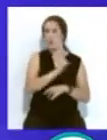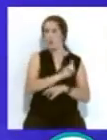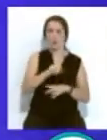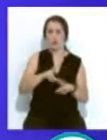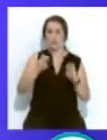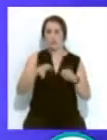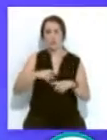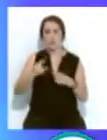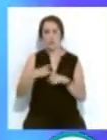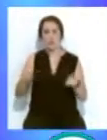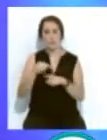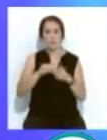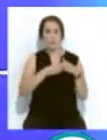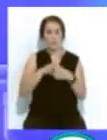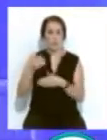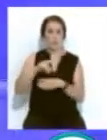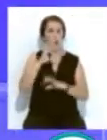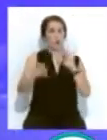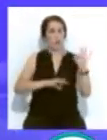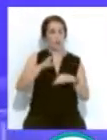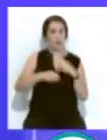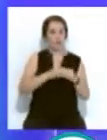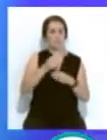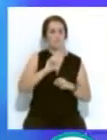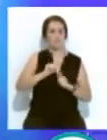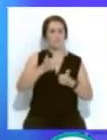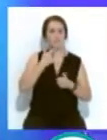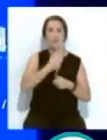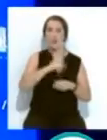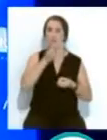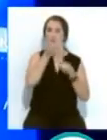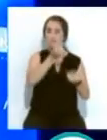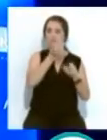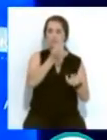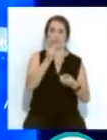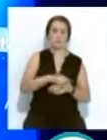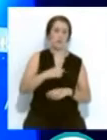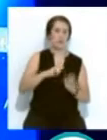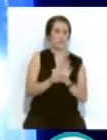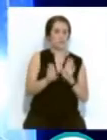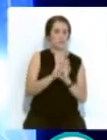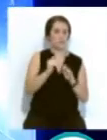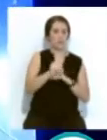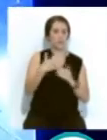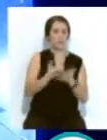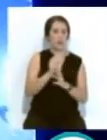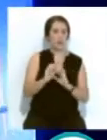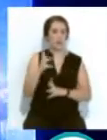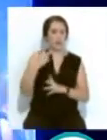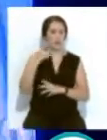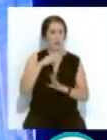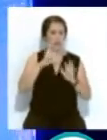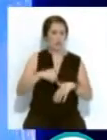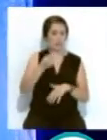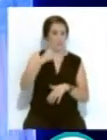Música... ...en las instalaciones del Muelle. Desde la organización se ha confirmado, mediante un comunicado, que se mantienen... ...todos los artistas que iban a recalar en